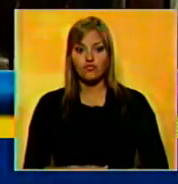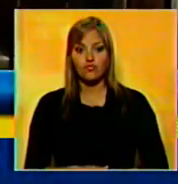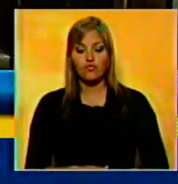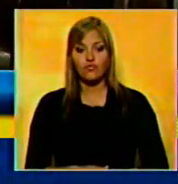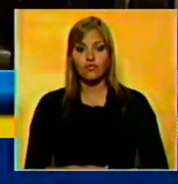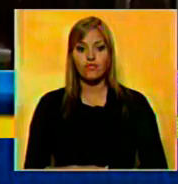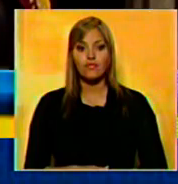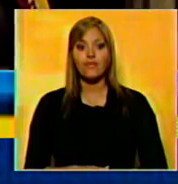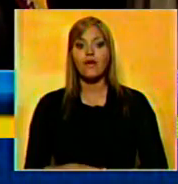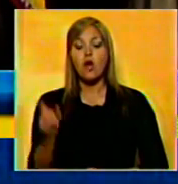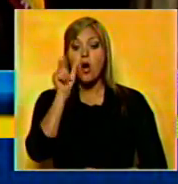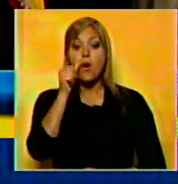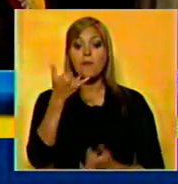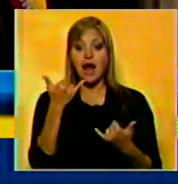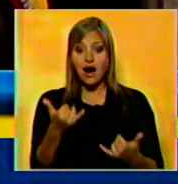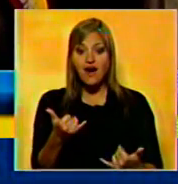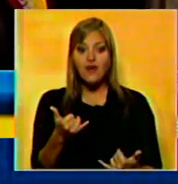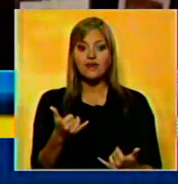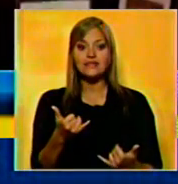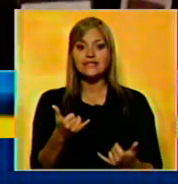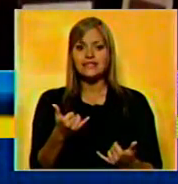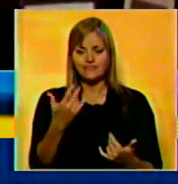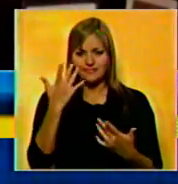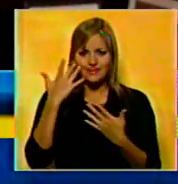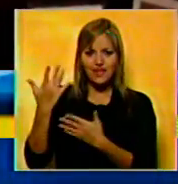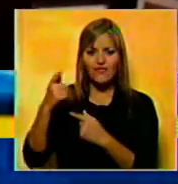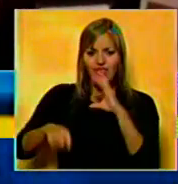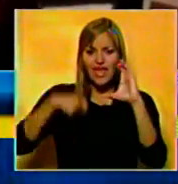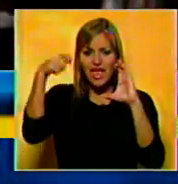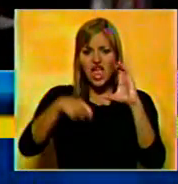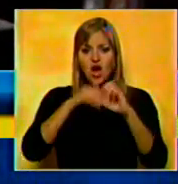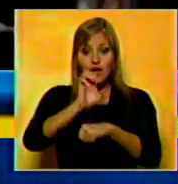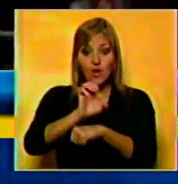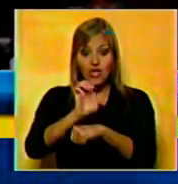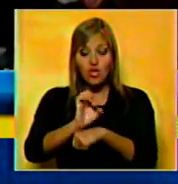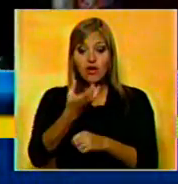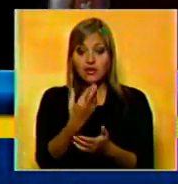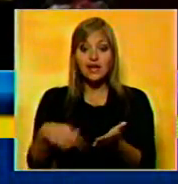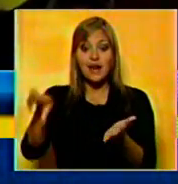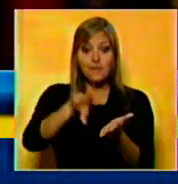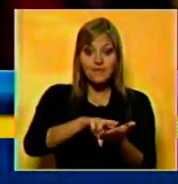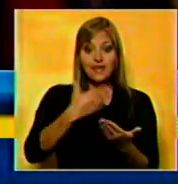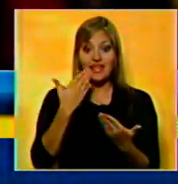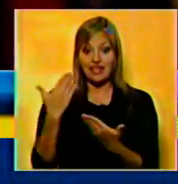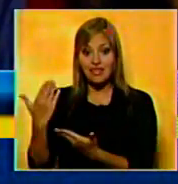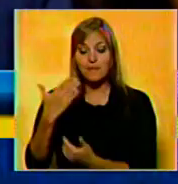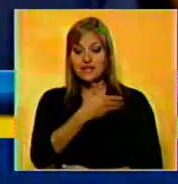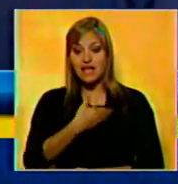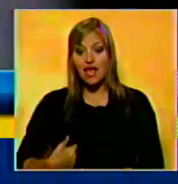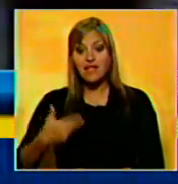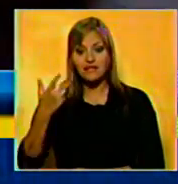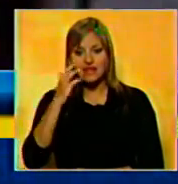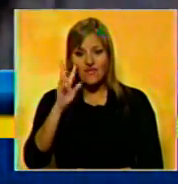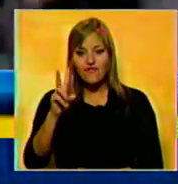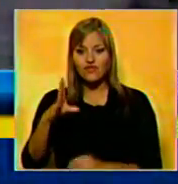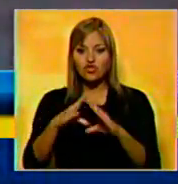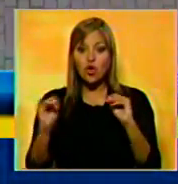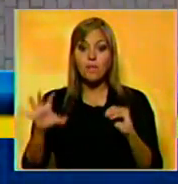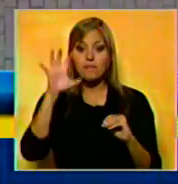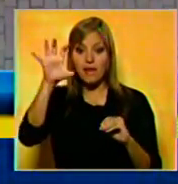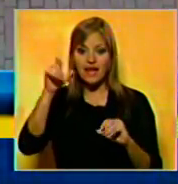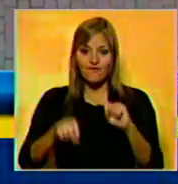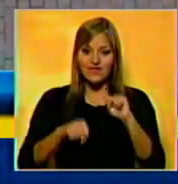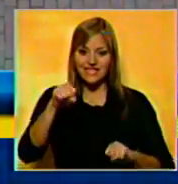Rafael Correa presentó un irreverente video de campaña por la reelección presidencial, en el cual se muestra recorriendo al país en